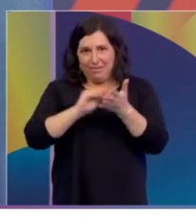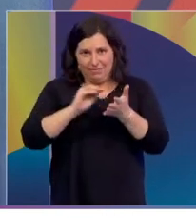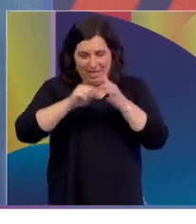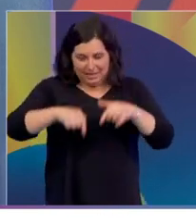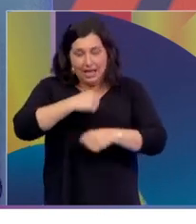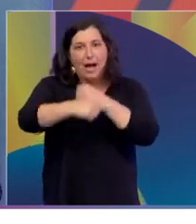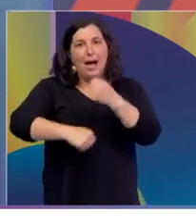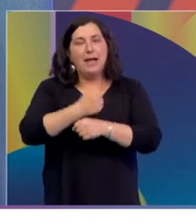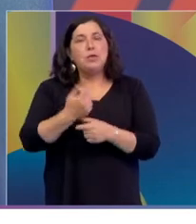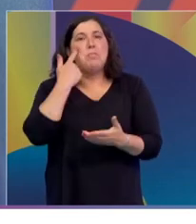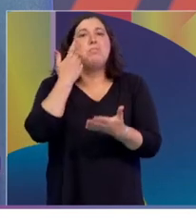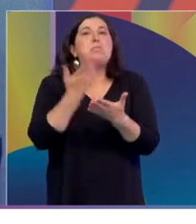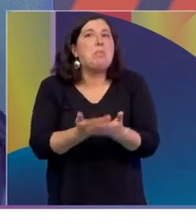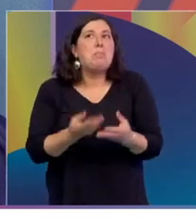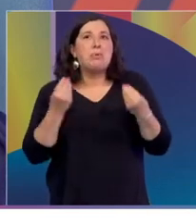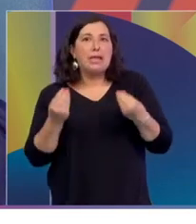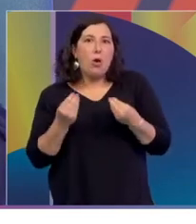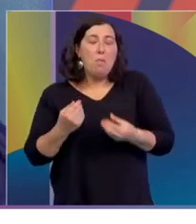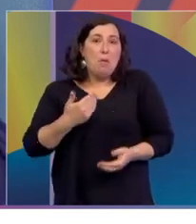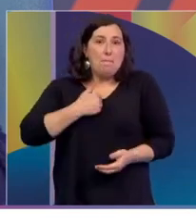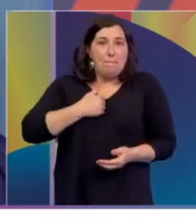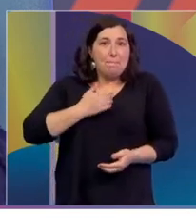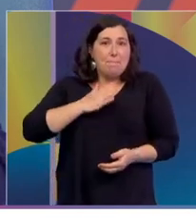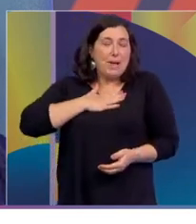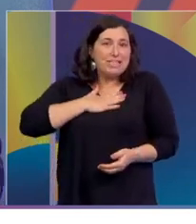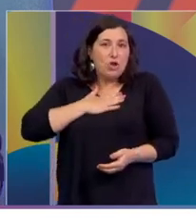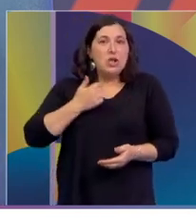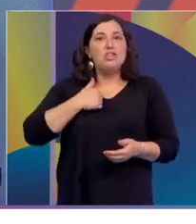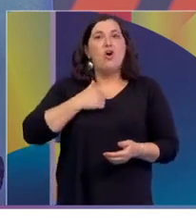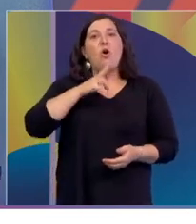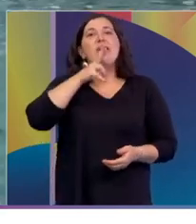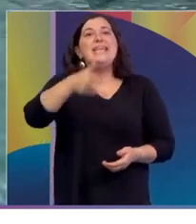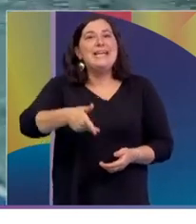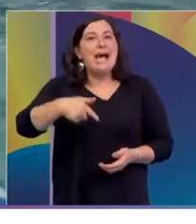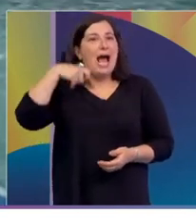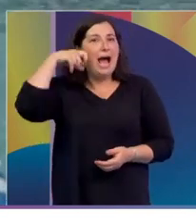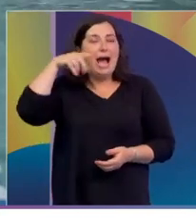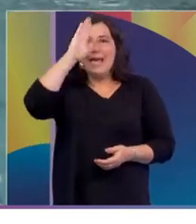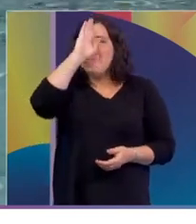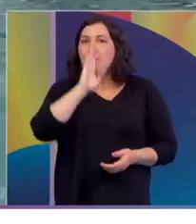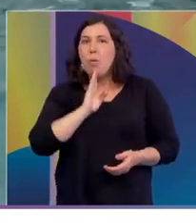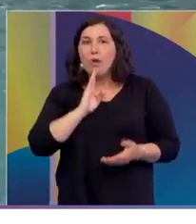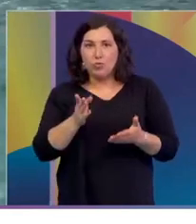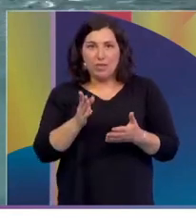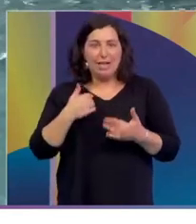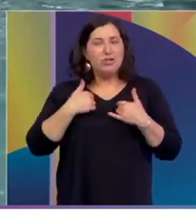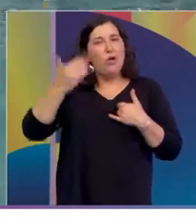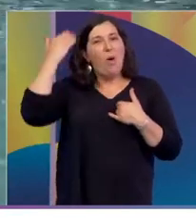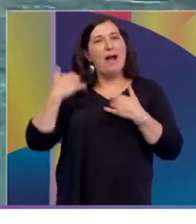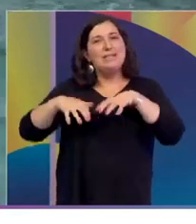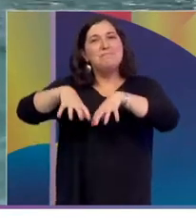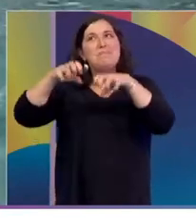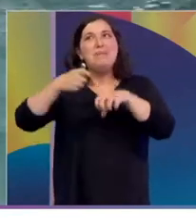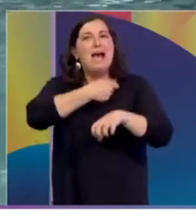por iniciativa personal. Yo tengo mi hija, que es hipocúsica. Nosotros vivimos un tiempo en España. Cuando volvimos,